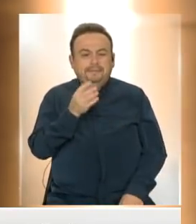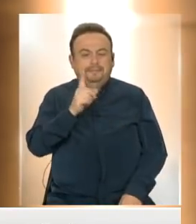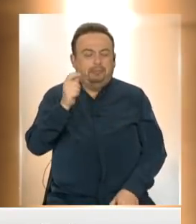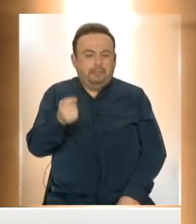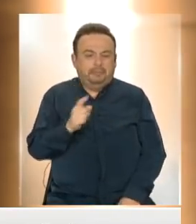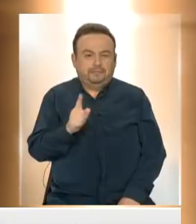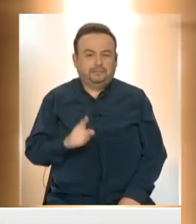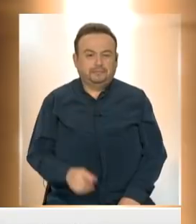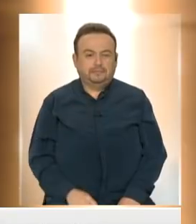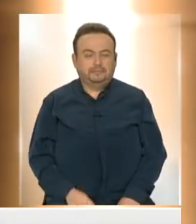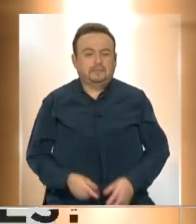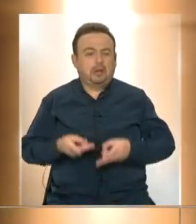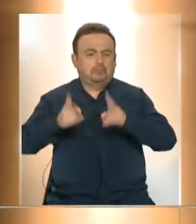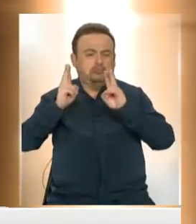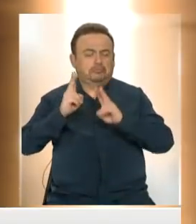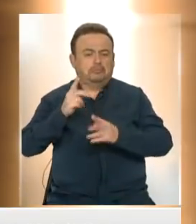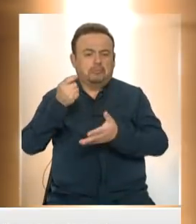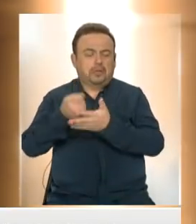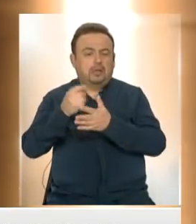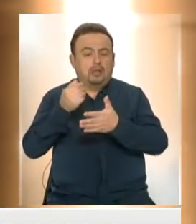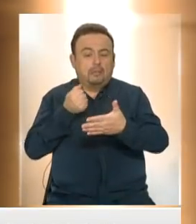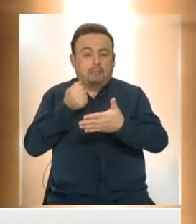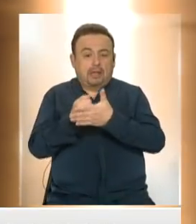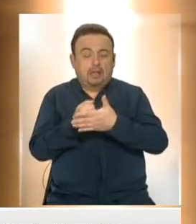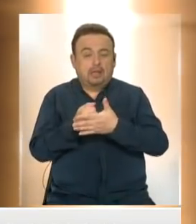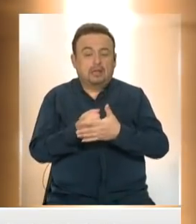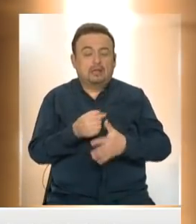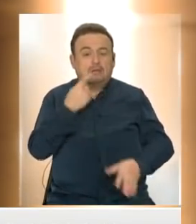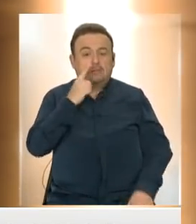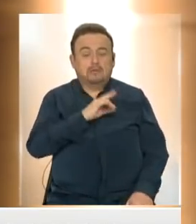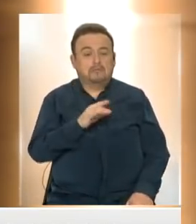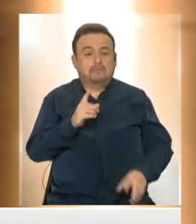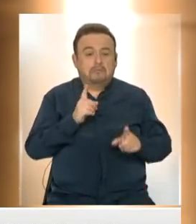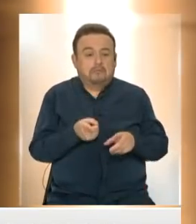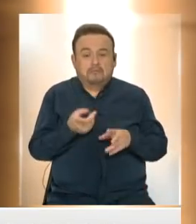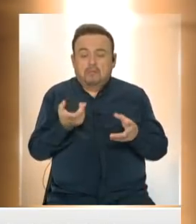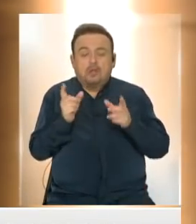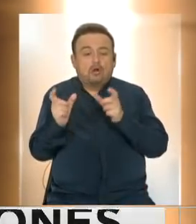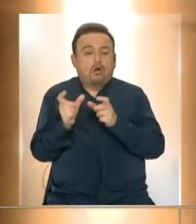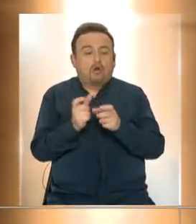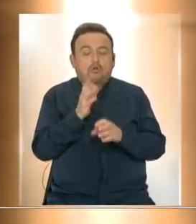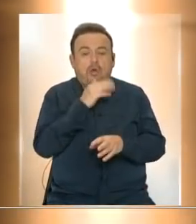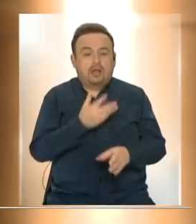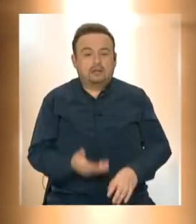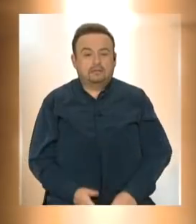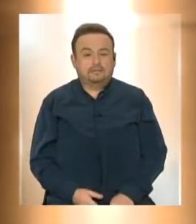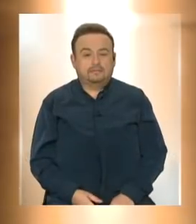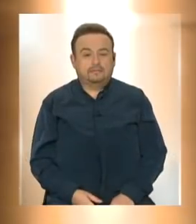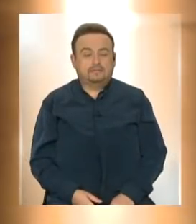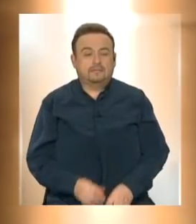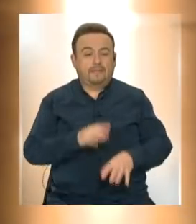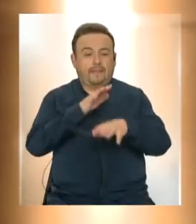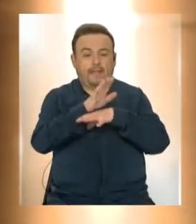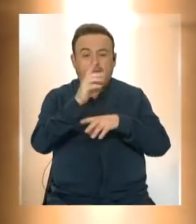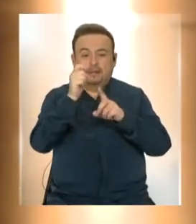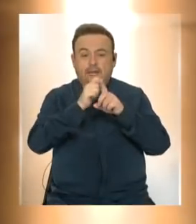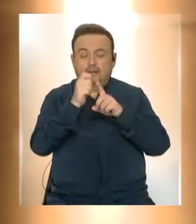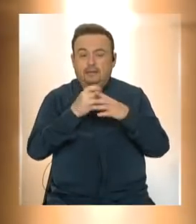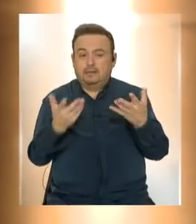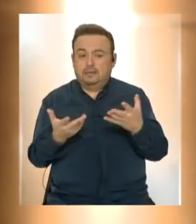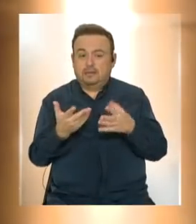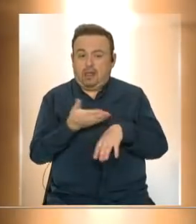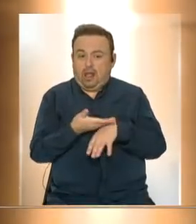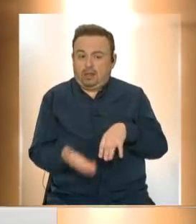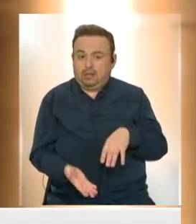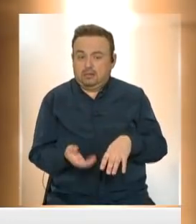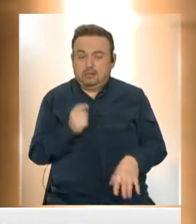pagarlas, con un plazo límite, pero de igual modo, 15 meses son 15 meses de